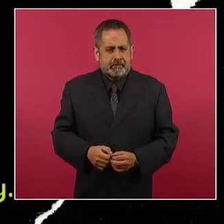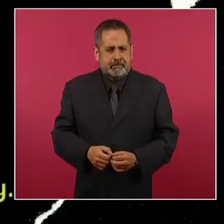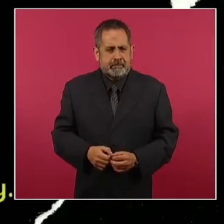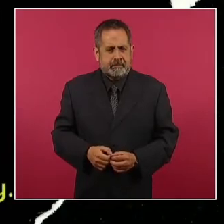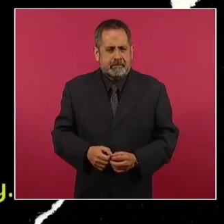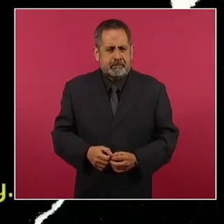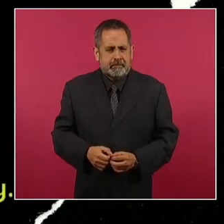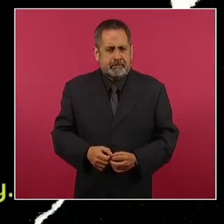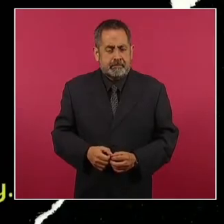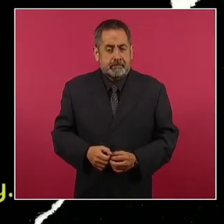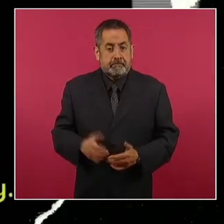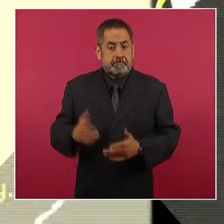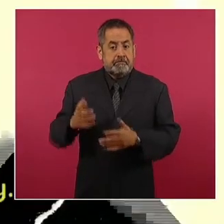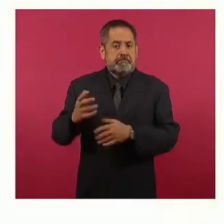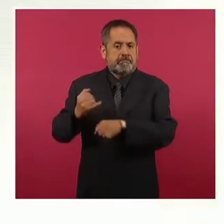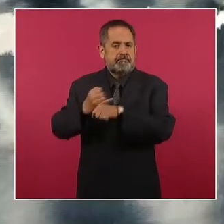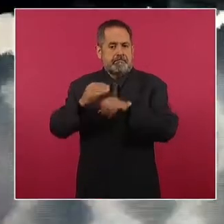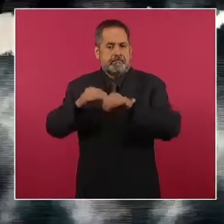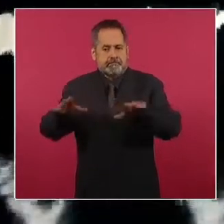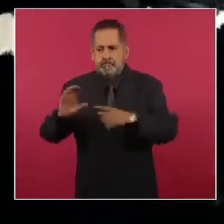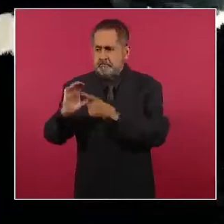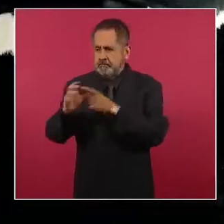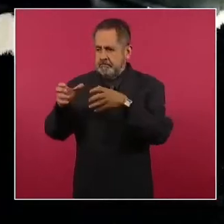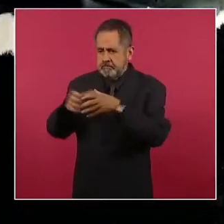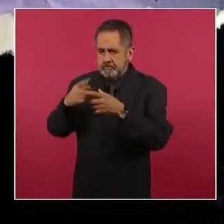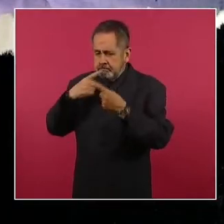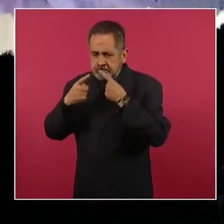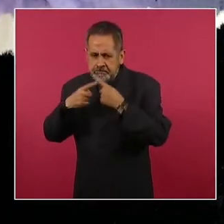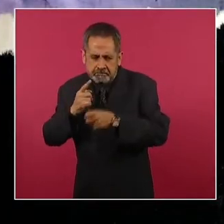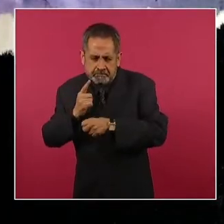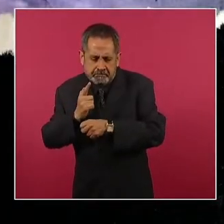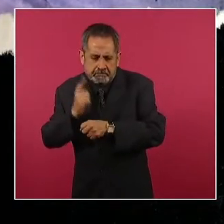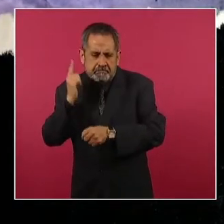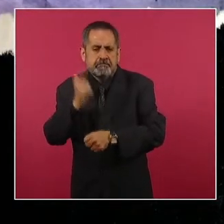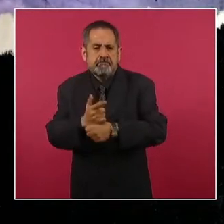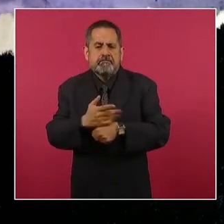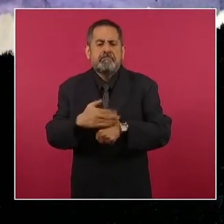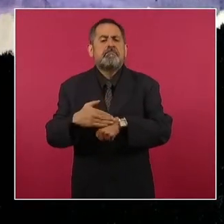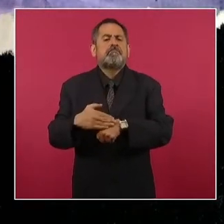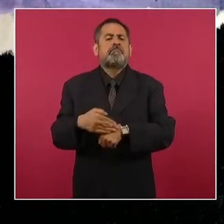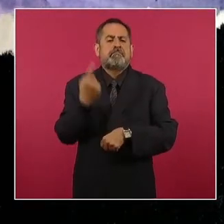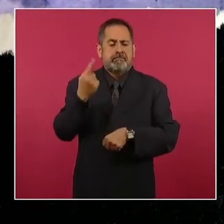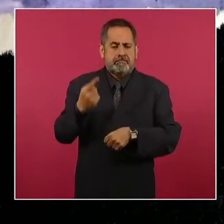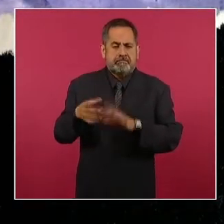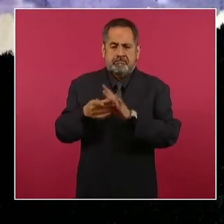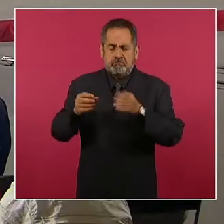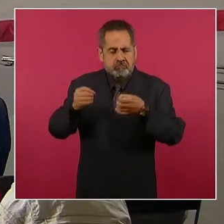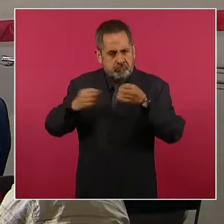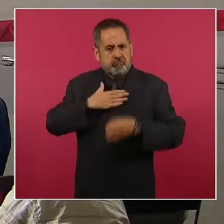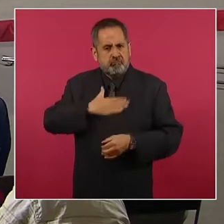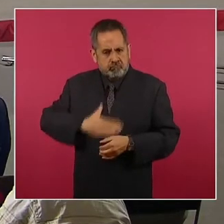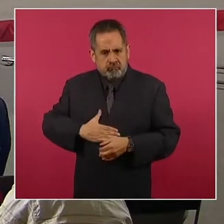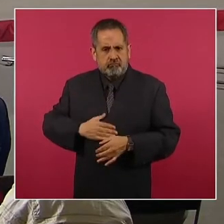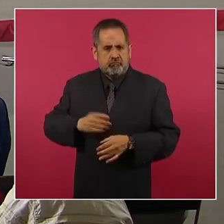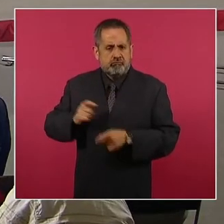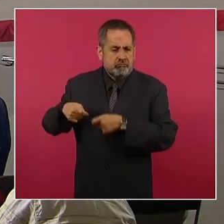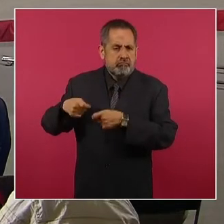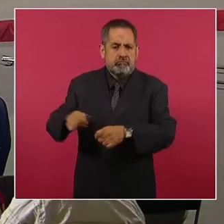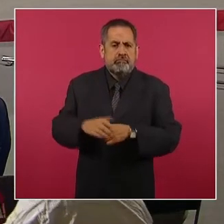El informe de la Comisión de la Verdad busca el esclarecimiento de los hechos y la justicia transicional.